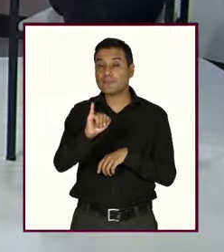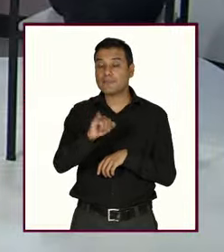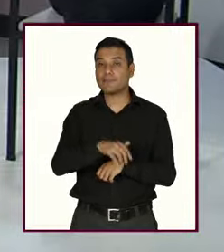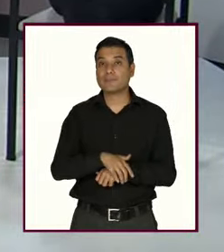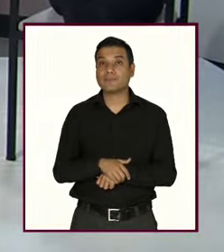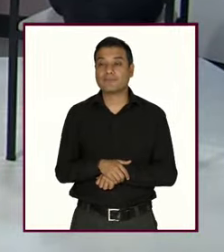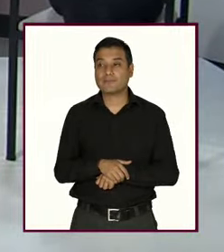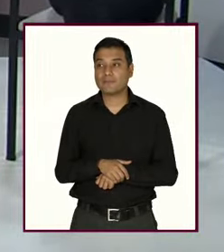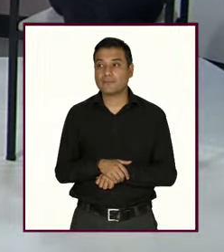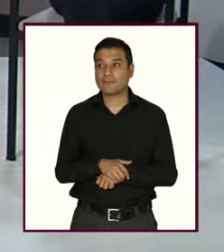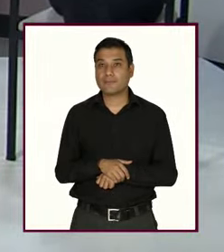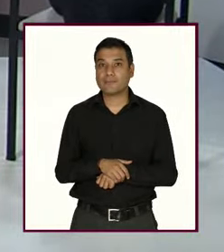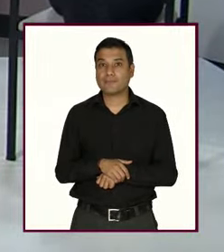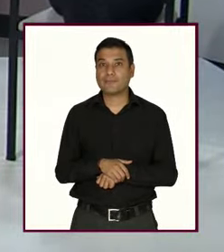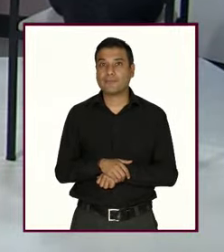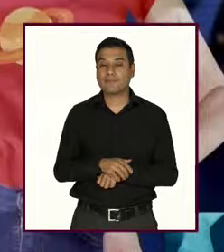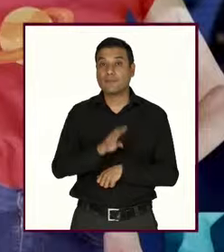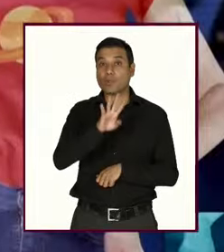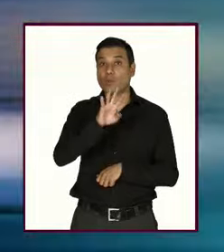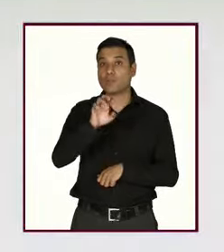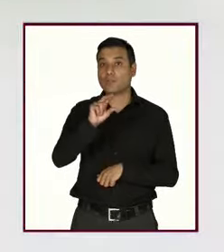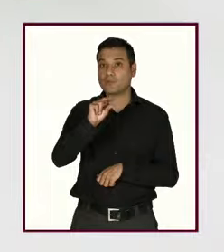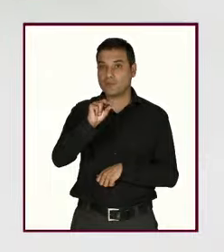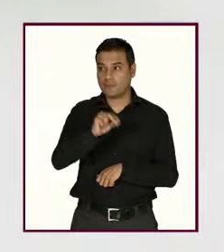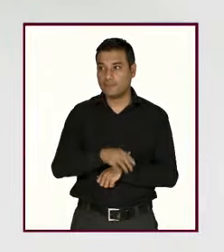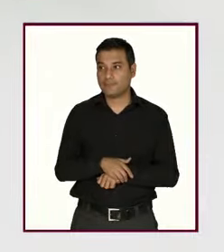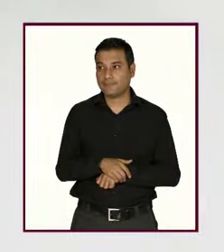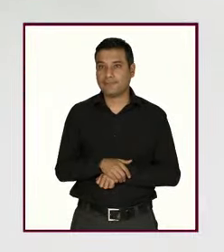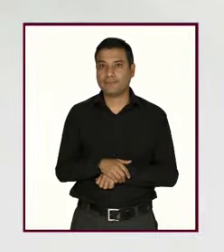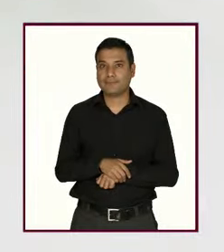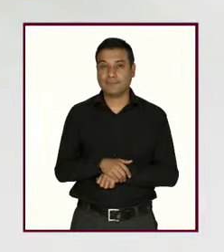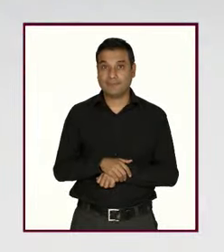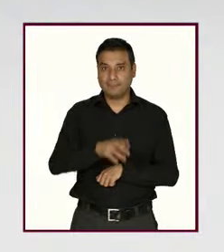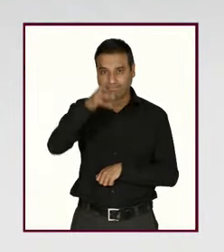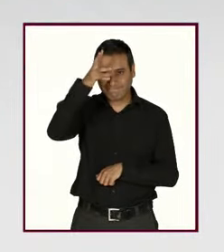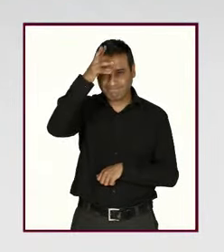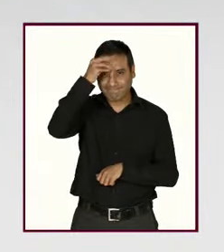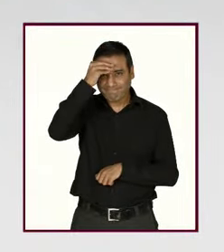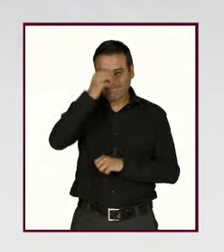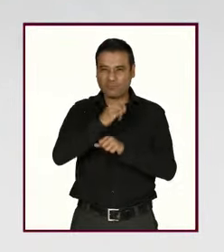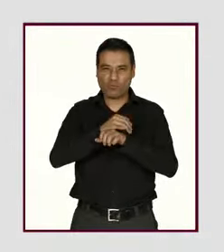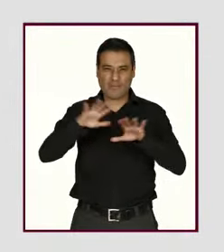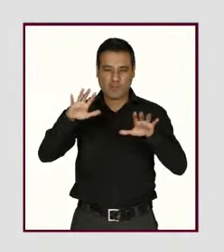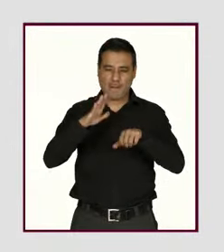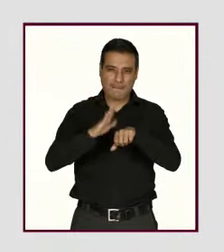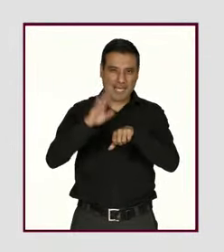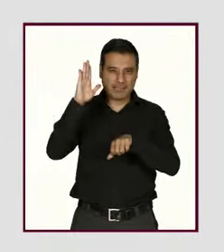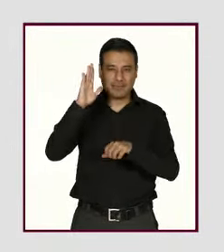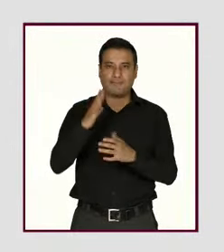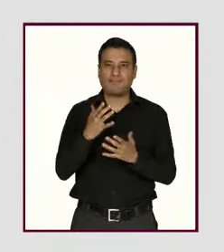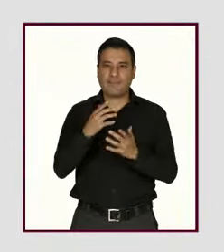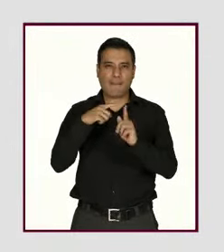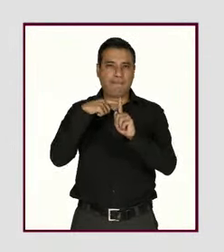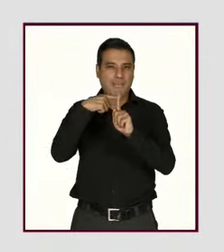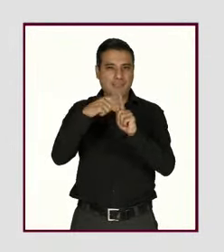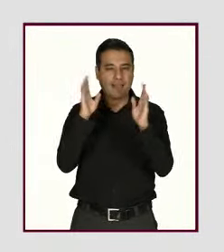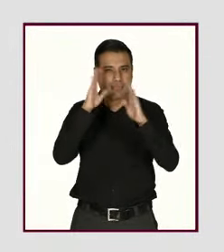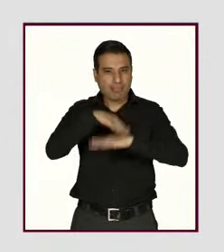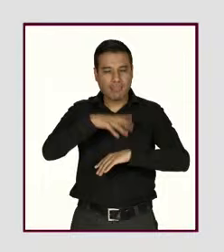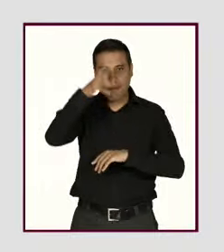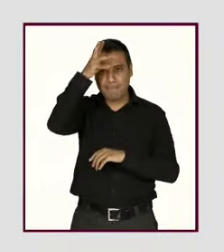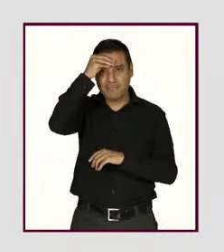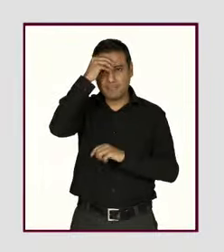En el 480 Más contenidos Más entretenimiento Aprende Más